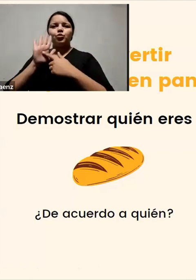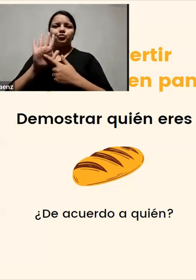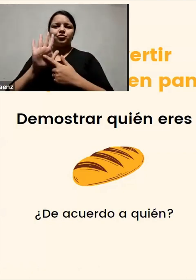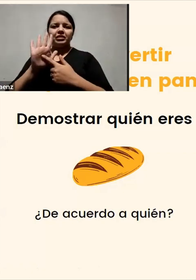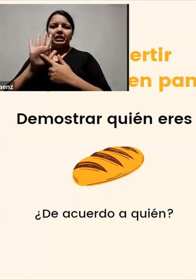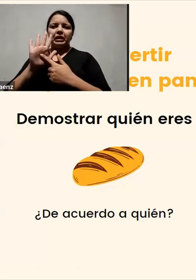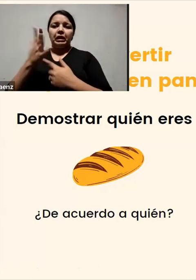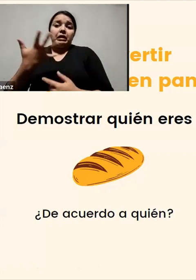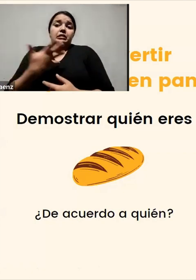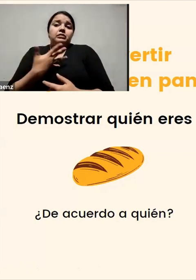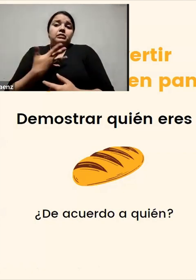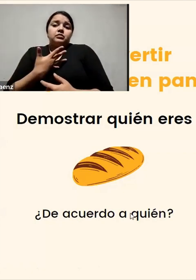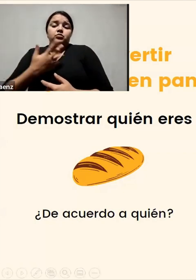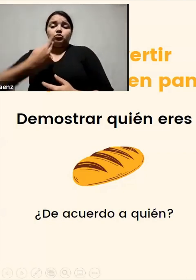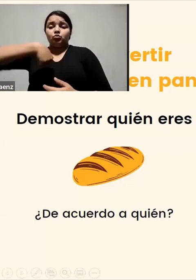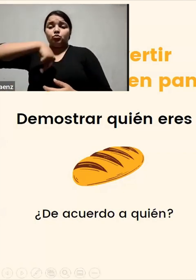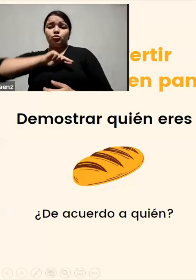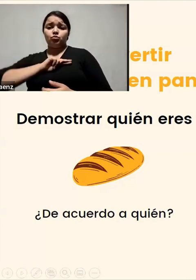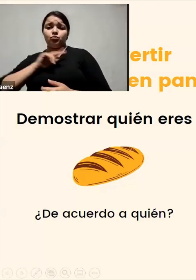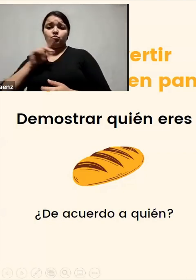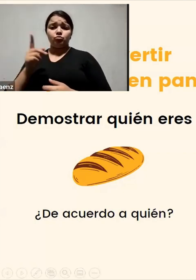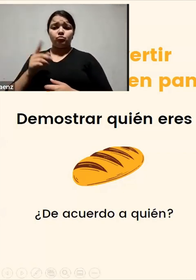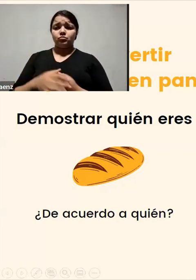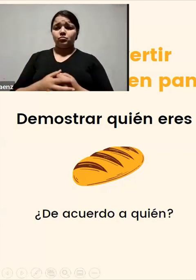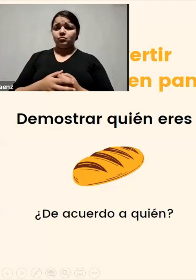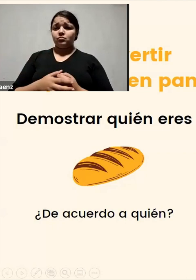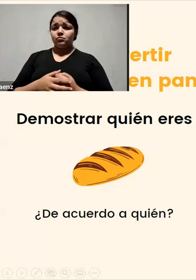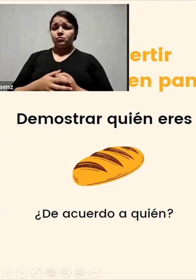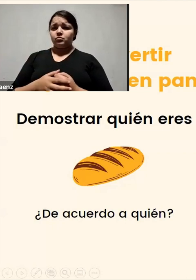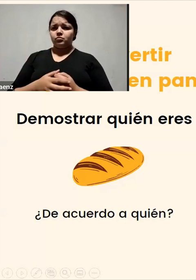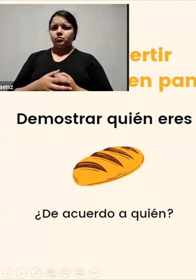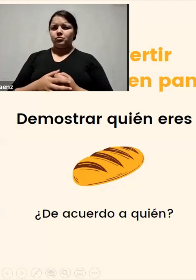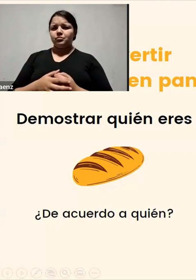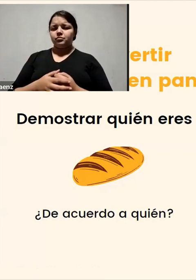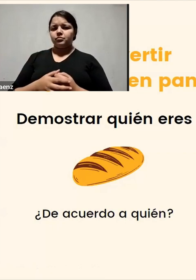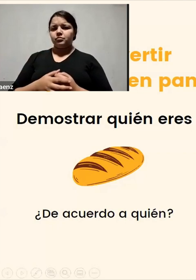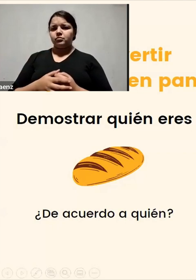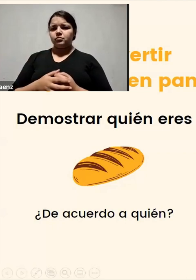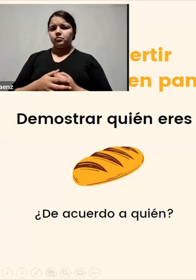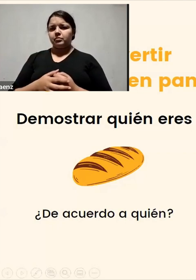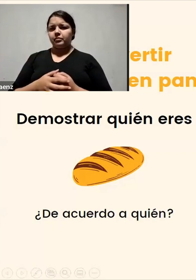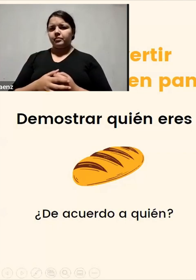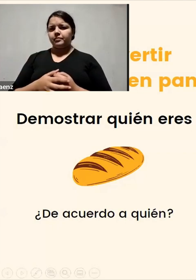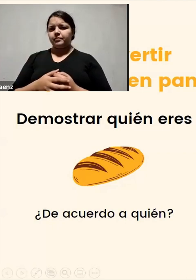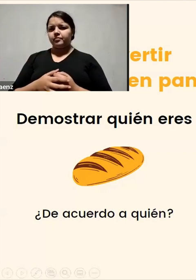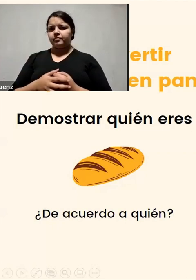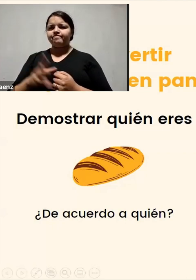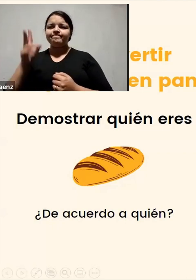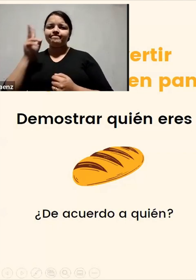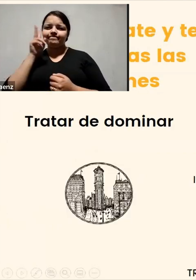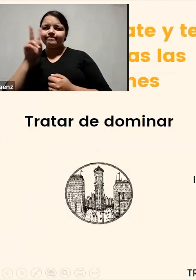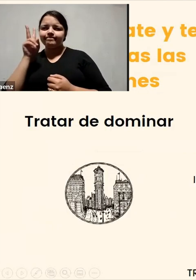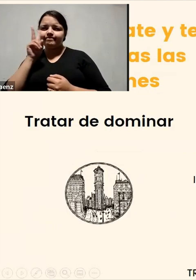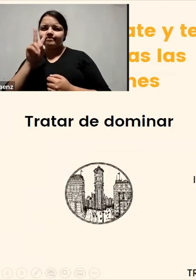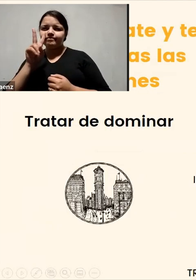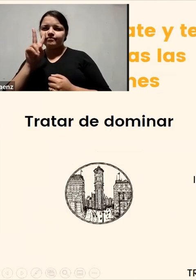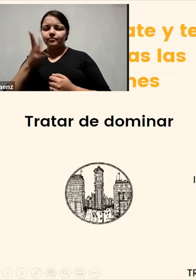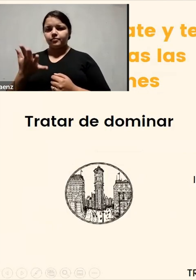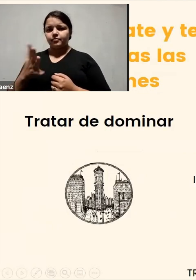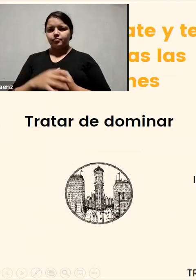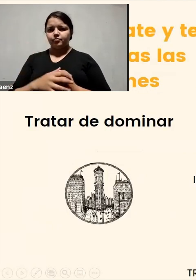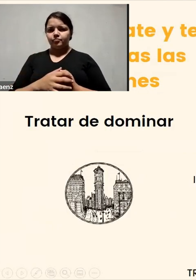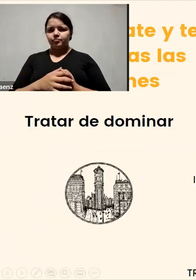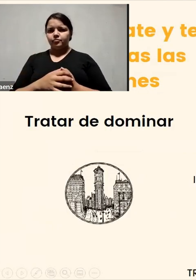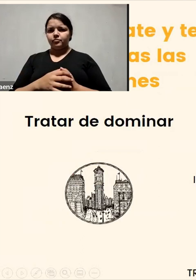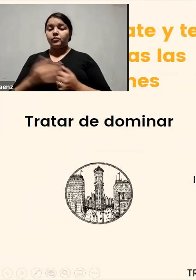es, ¿de acuerdo a quién? Si ustedes tienen oportunidad ahí de, es más, voy a